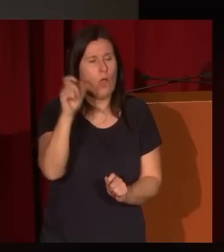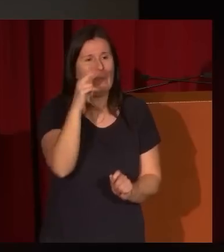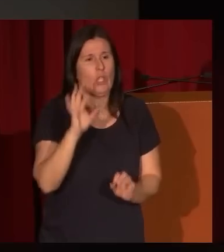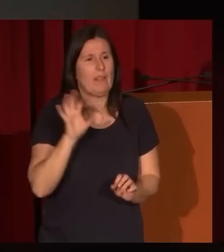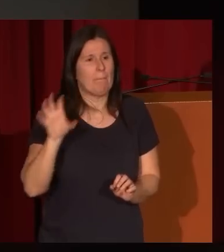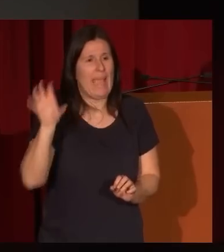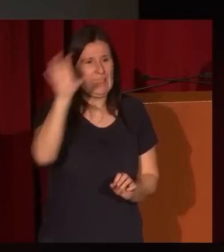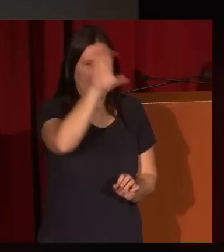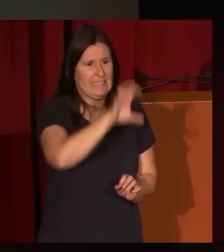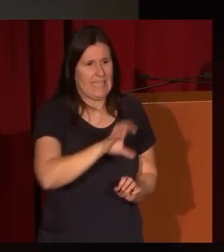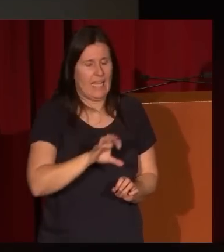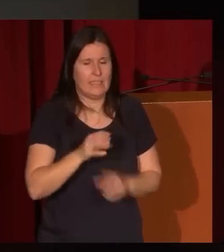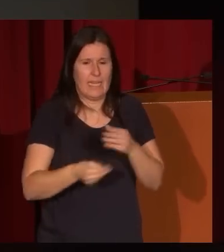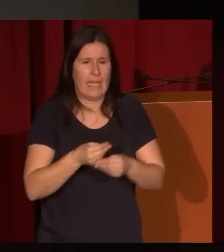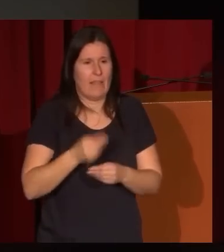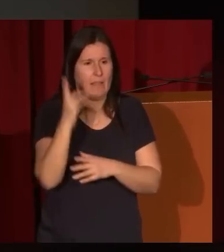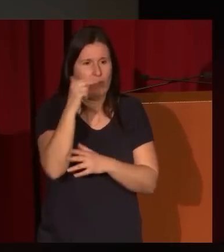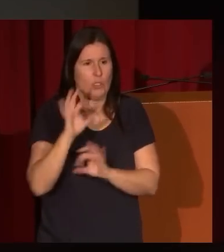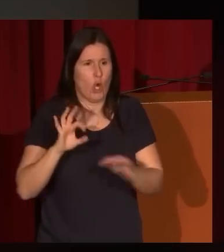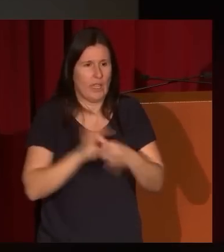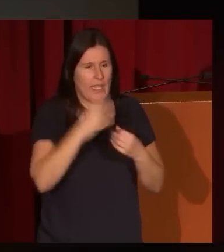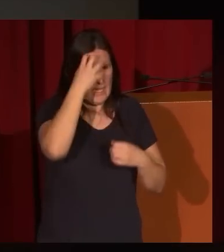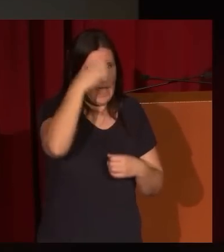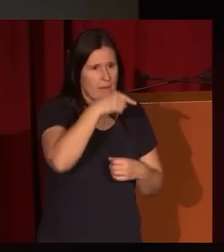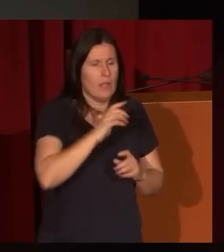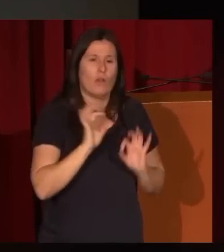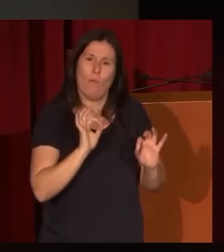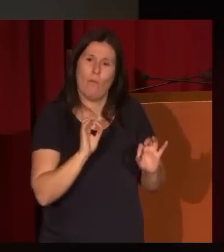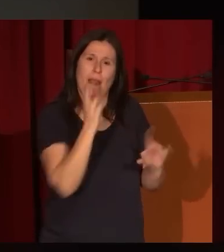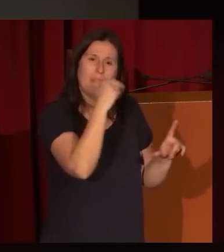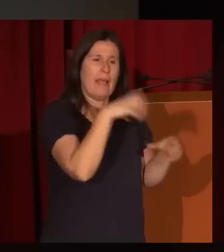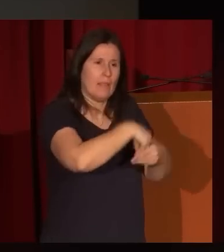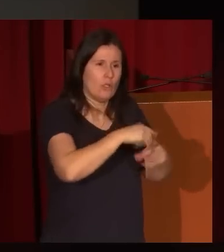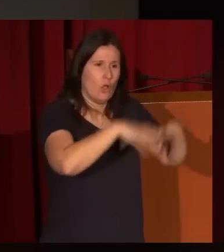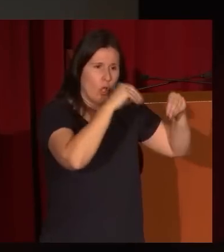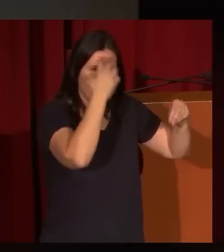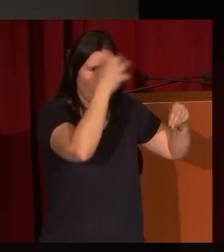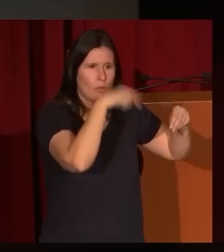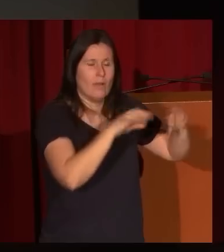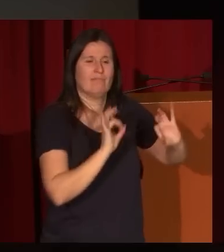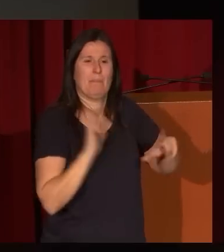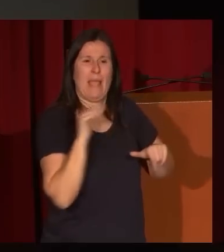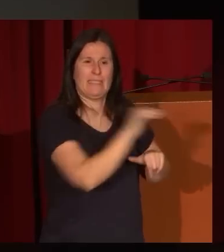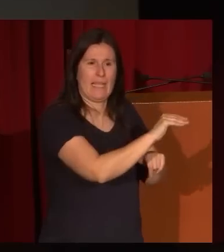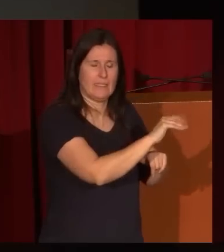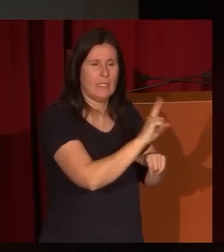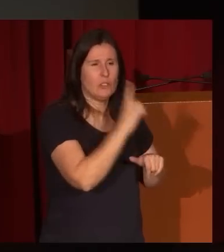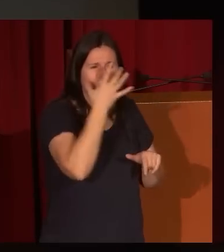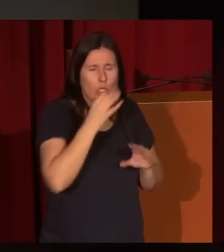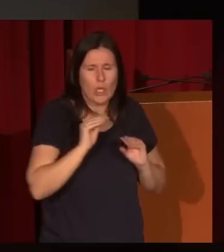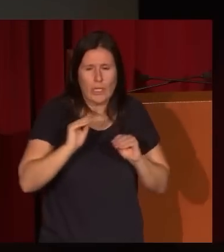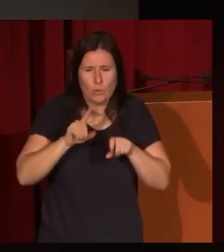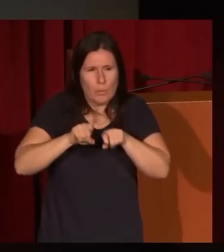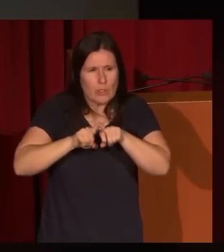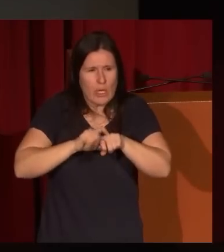países se le hace pintor de cámara como paisista y realmente es lo que en su tiempo y yo creo que también desgranando un poco su